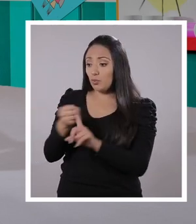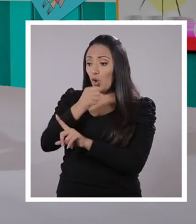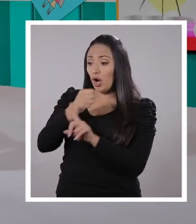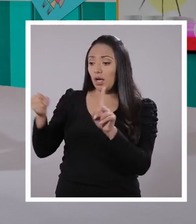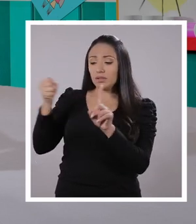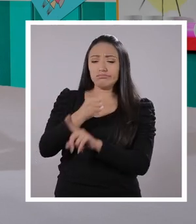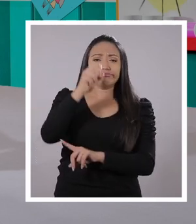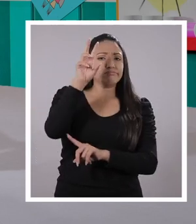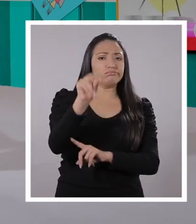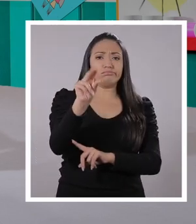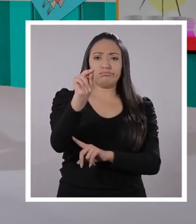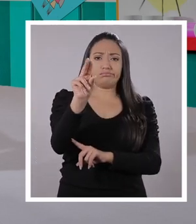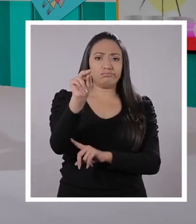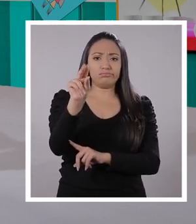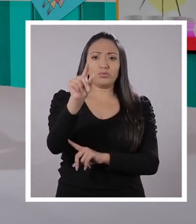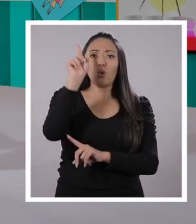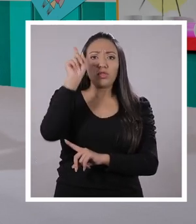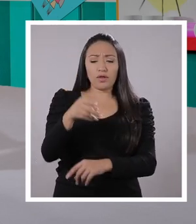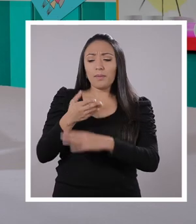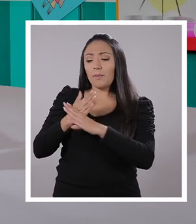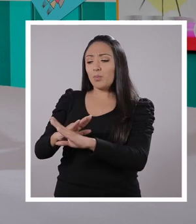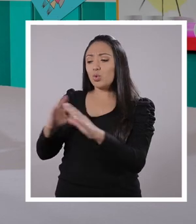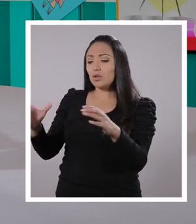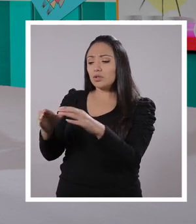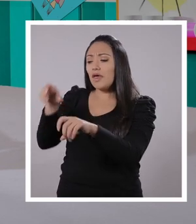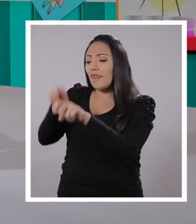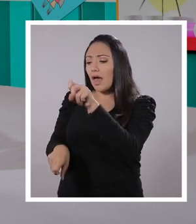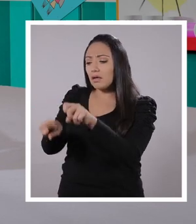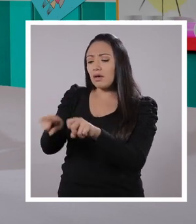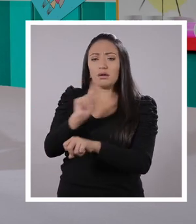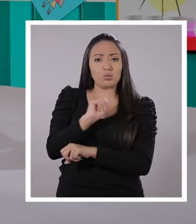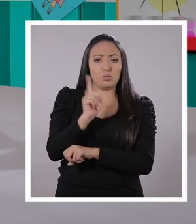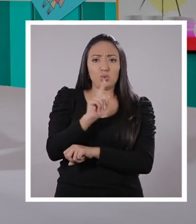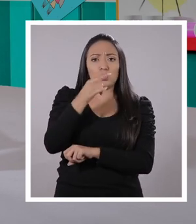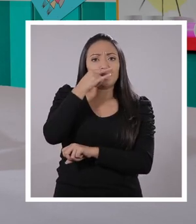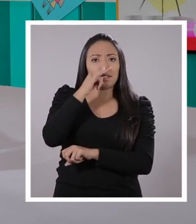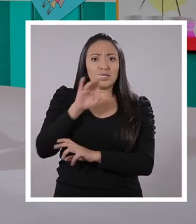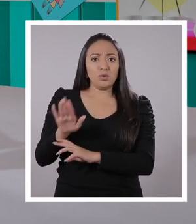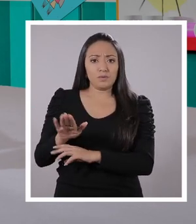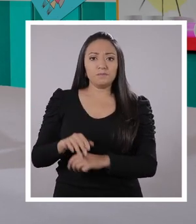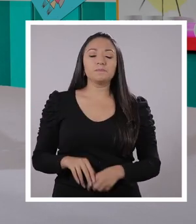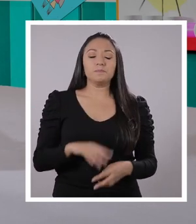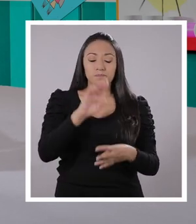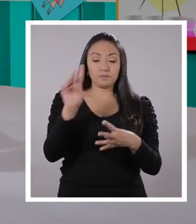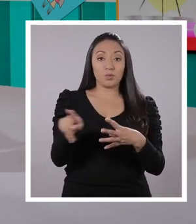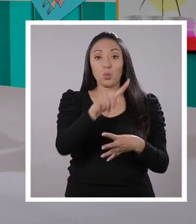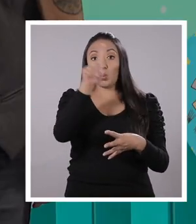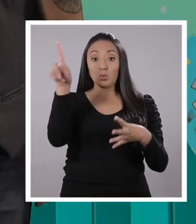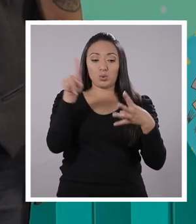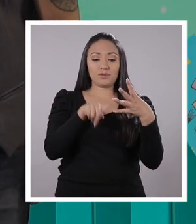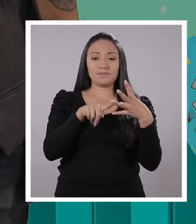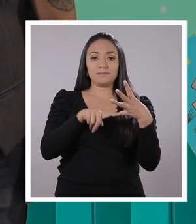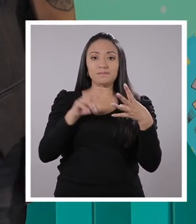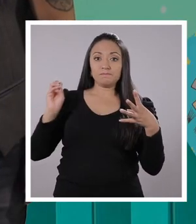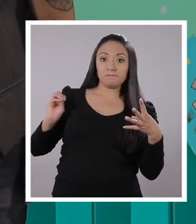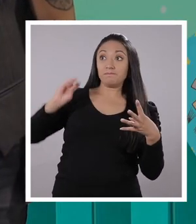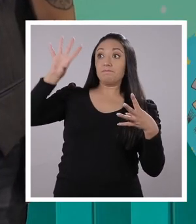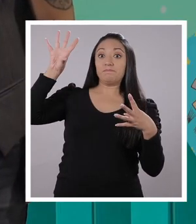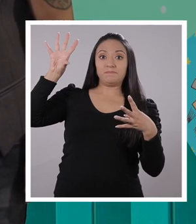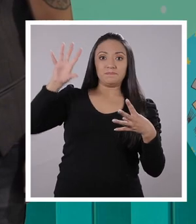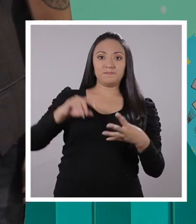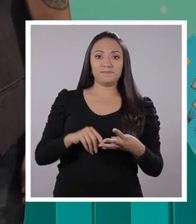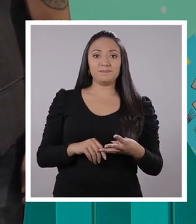exigir la protección. Nadie puede hacerles daño. El siguiente derecho. Tenemos el derecho a...